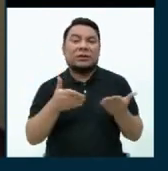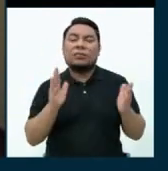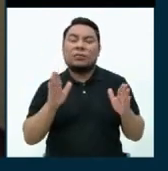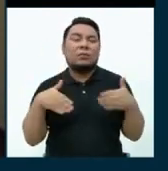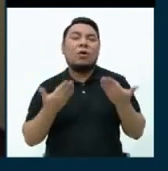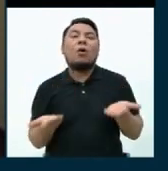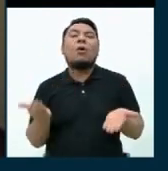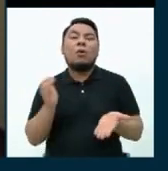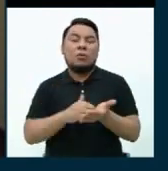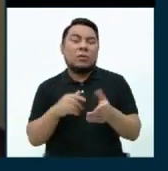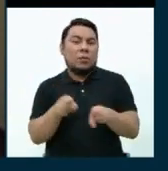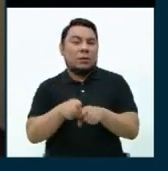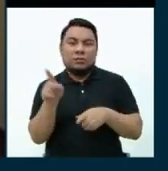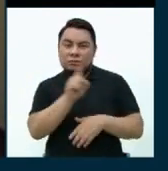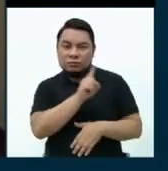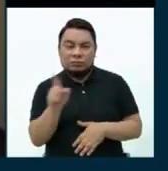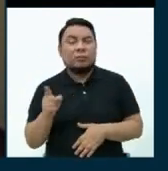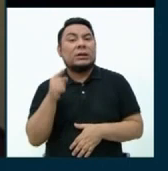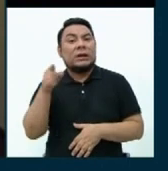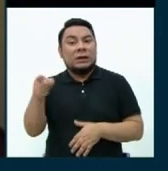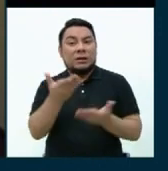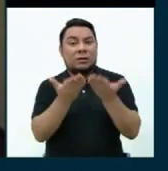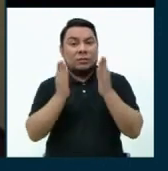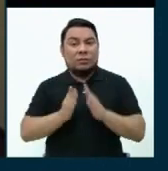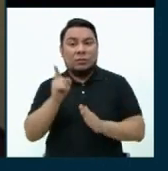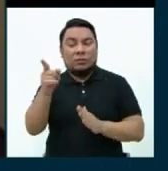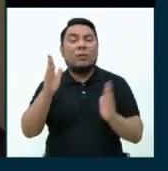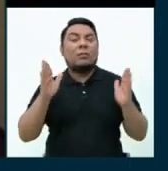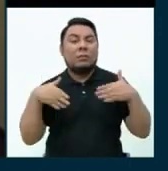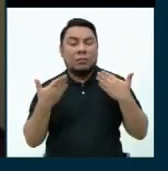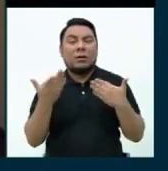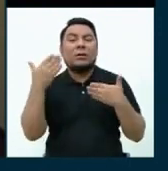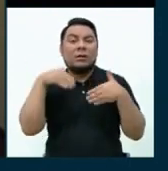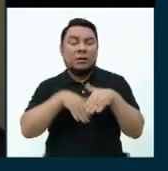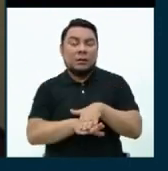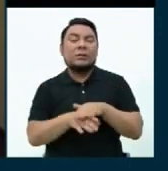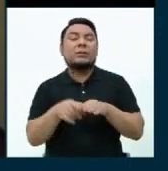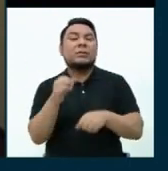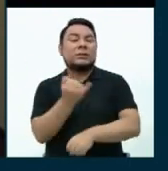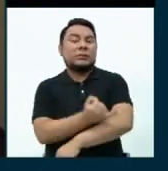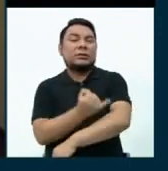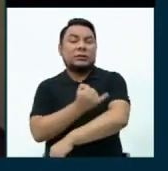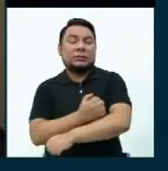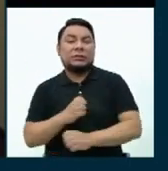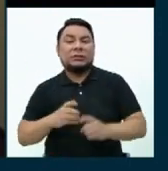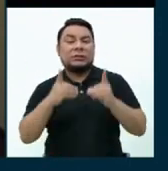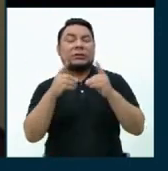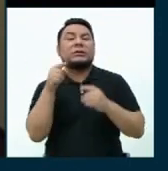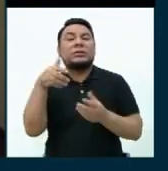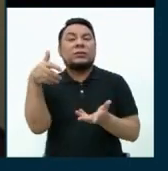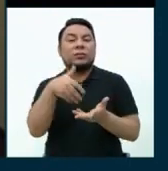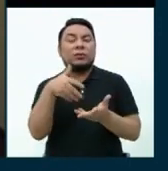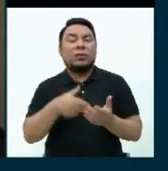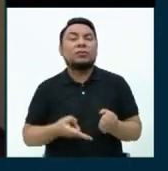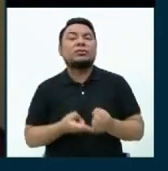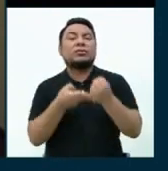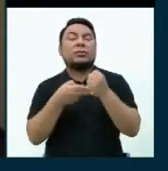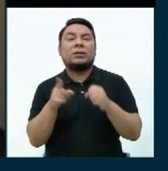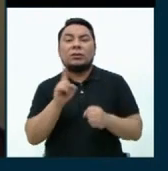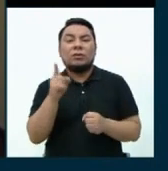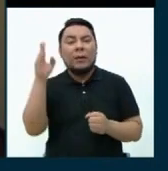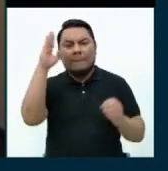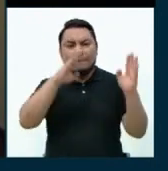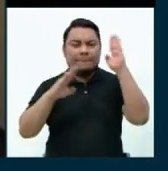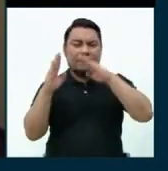vuelvan a pasar y que así también los estudiantes puedan entrar a una institución educativa, estudiar con la seguridad y no con la